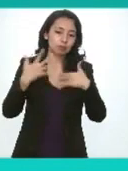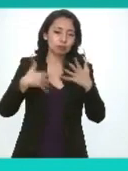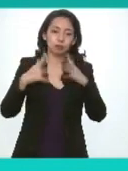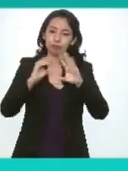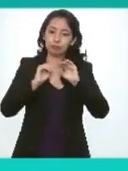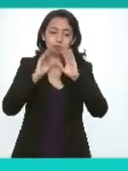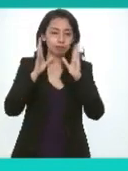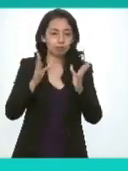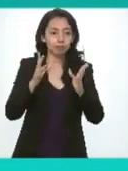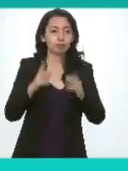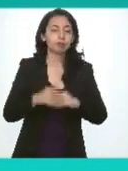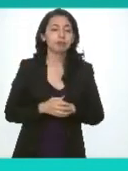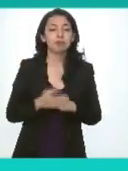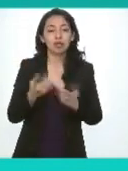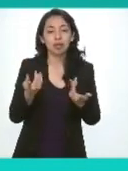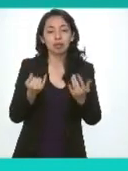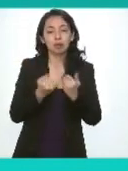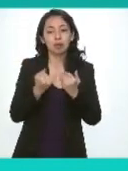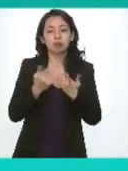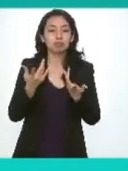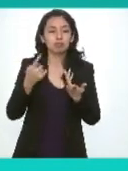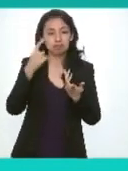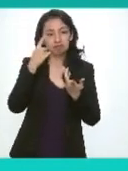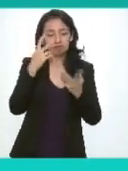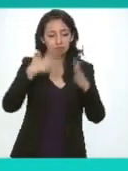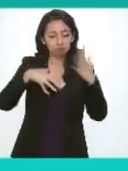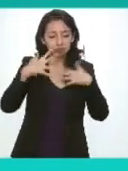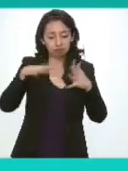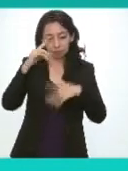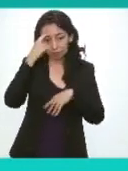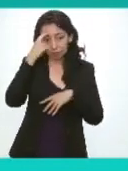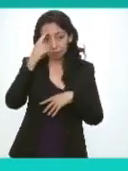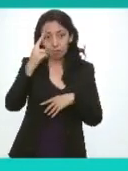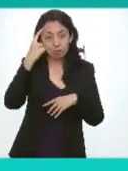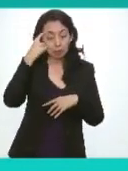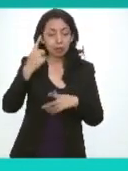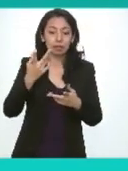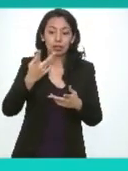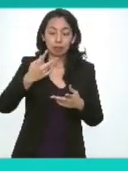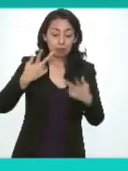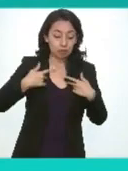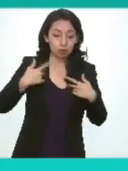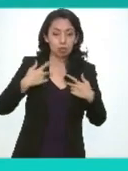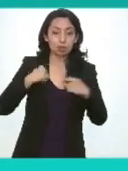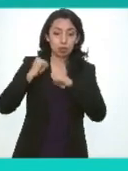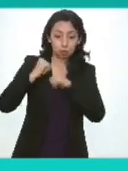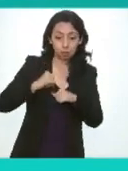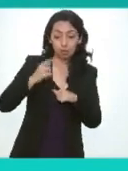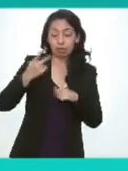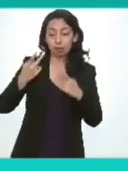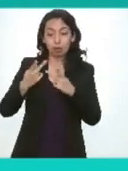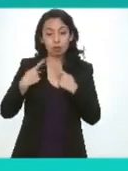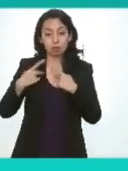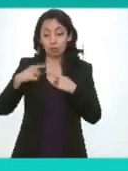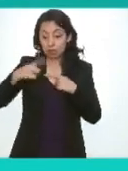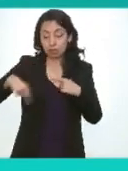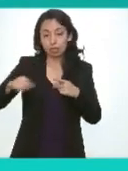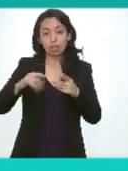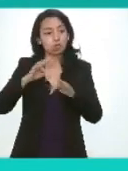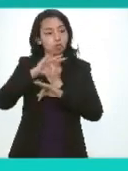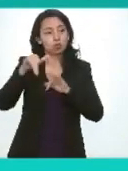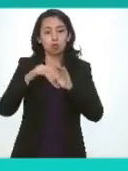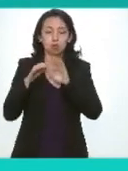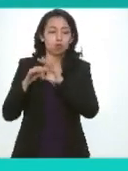una comunicación pues sencilla en el ecosistema en el que tanto gobernados como gobernantes son y